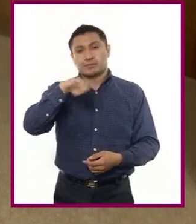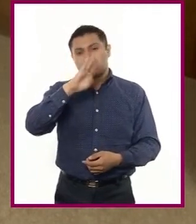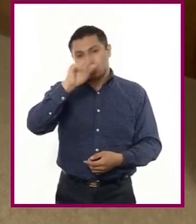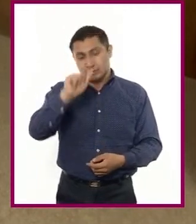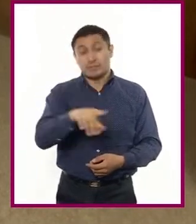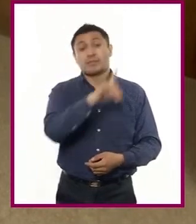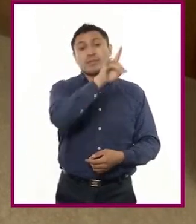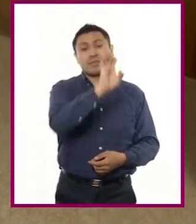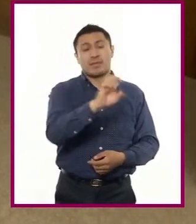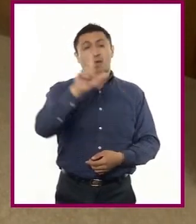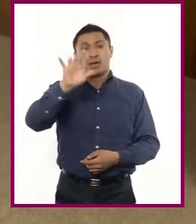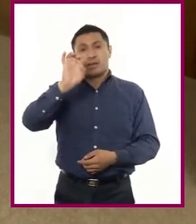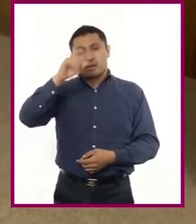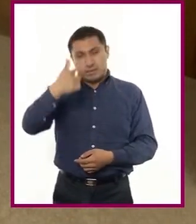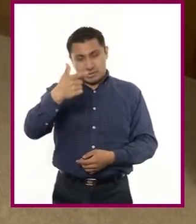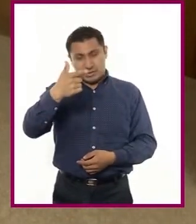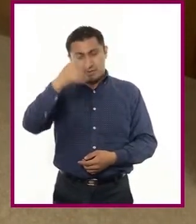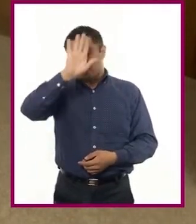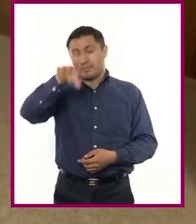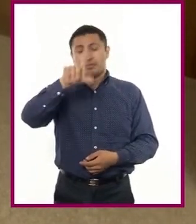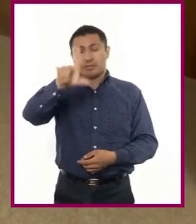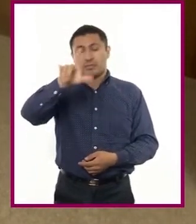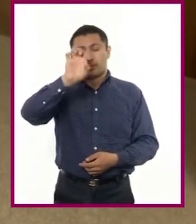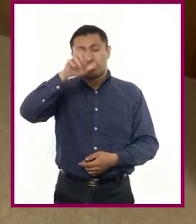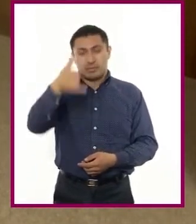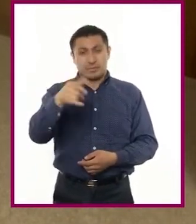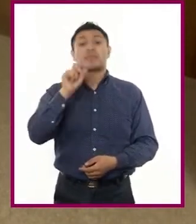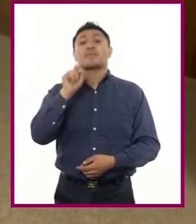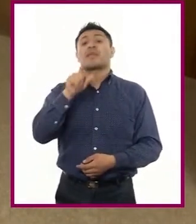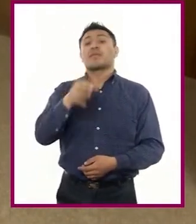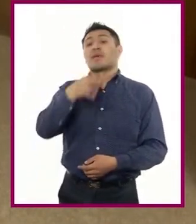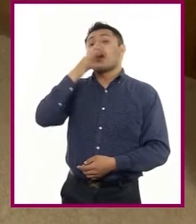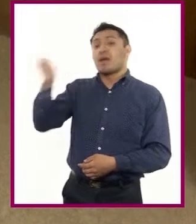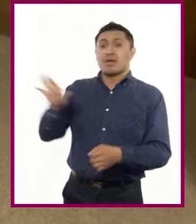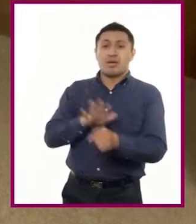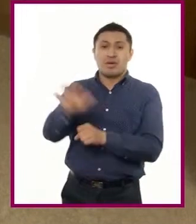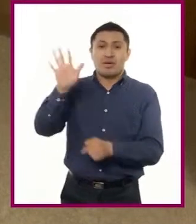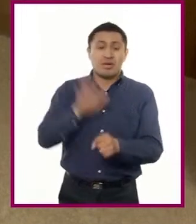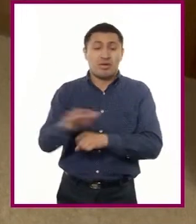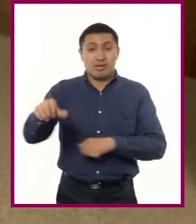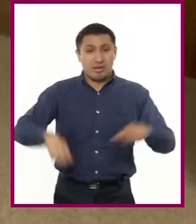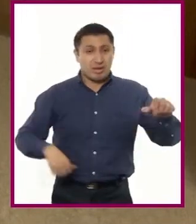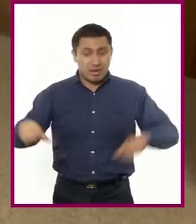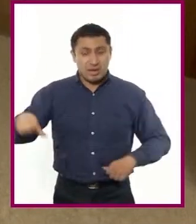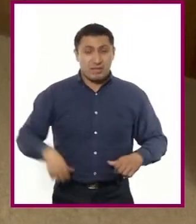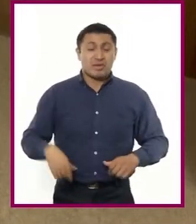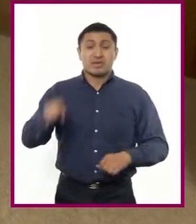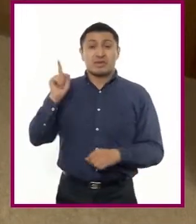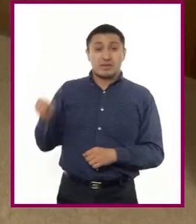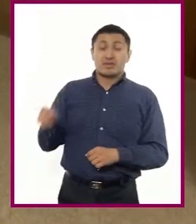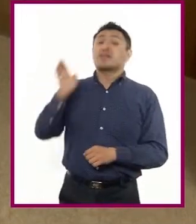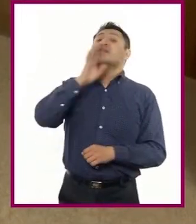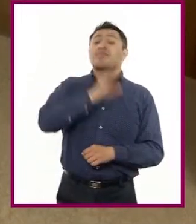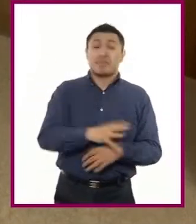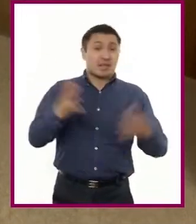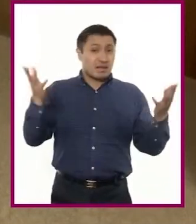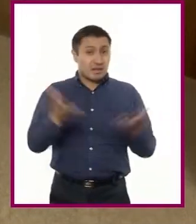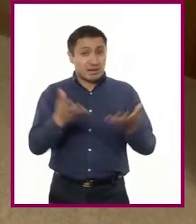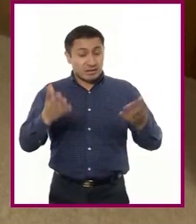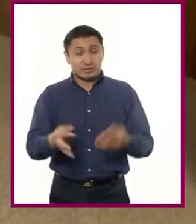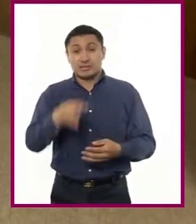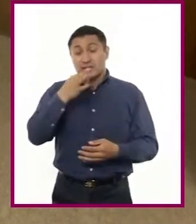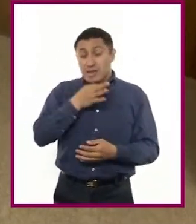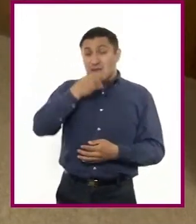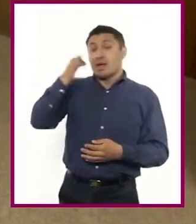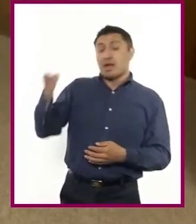También se le notifica al servidor público cuáles son esos actos irregulares por los que se les está citando. Se le menciona que